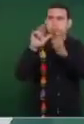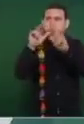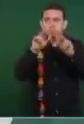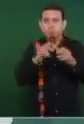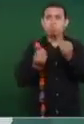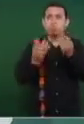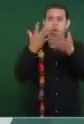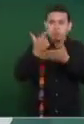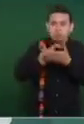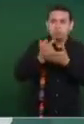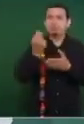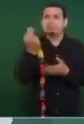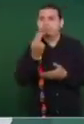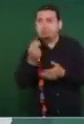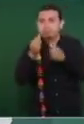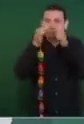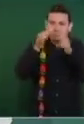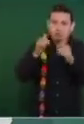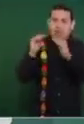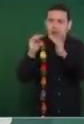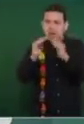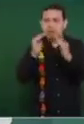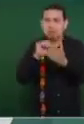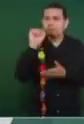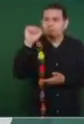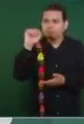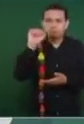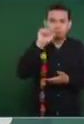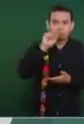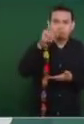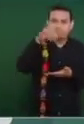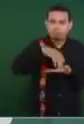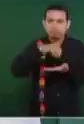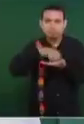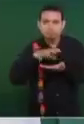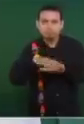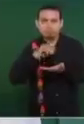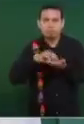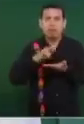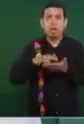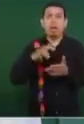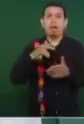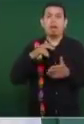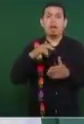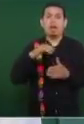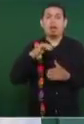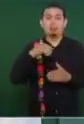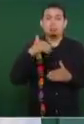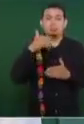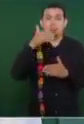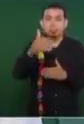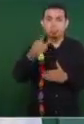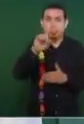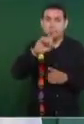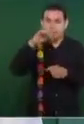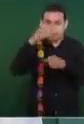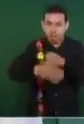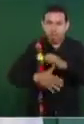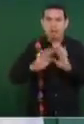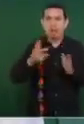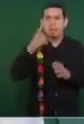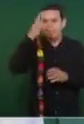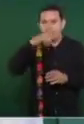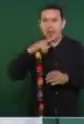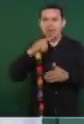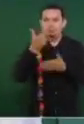Es un censo casa por casa para hacer una evaluación de los daños